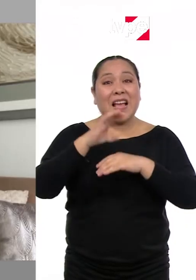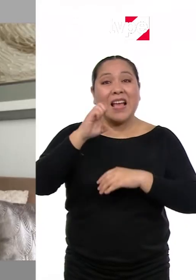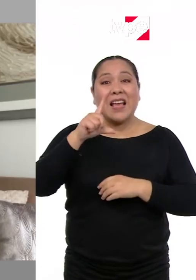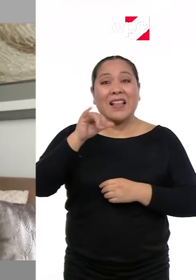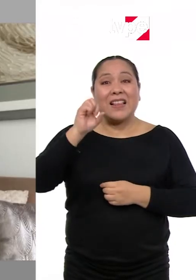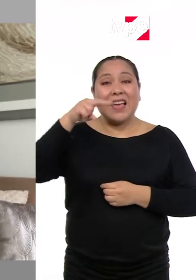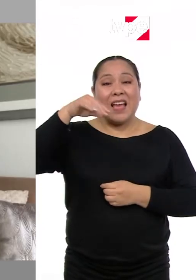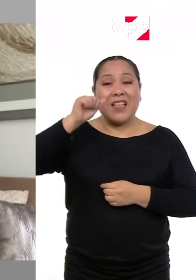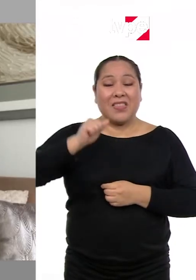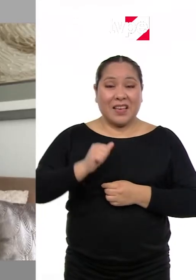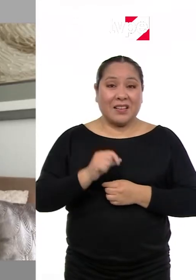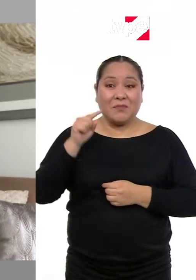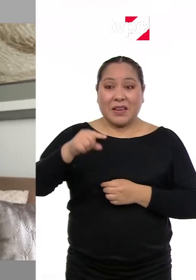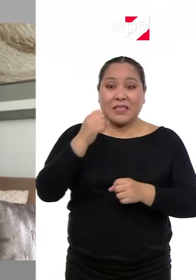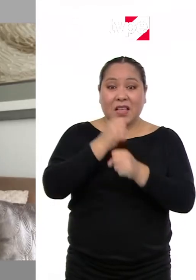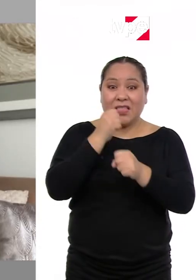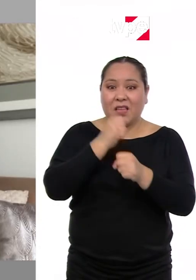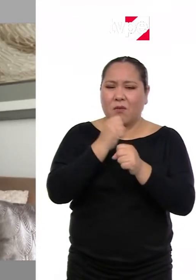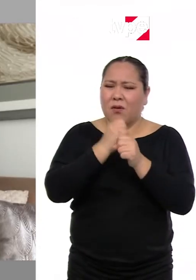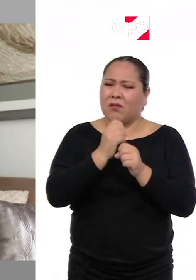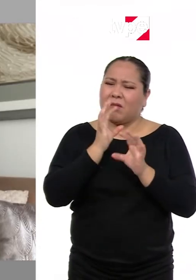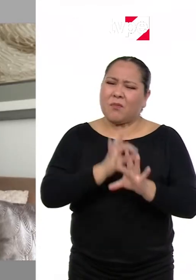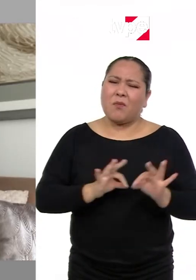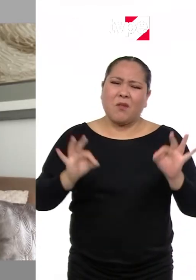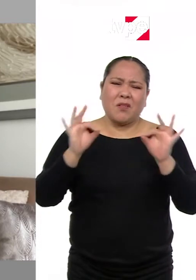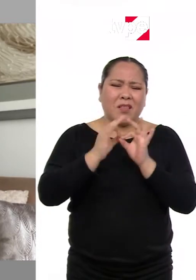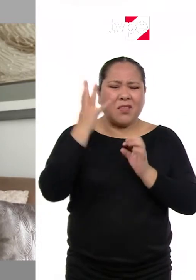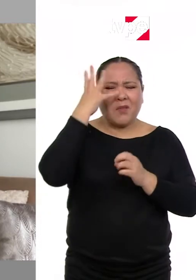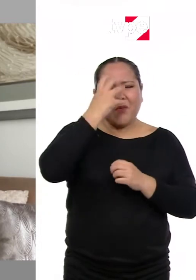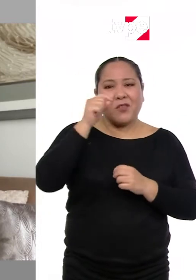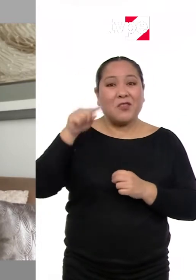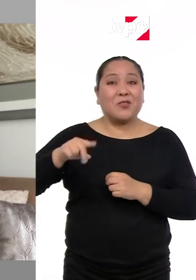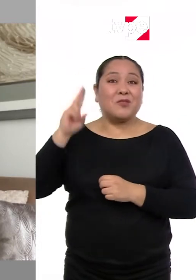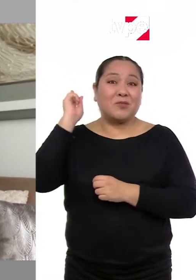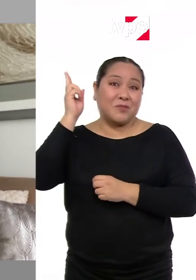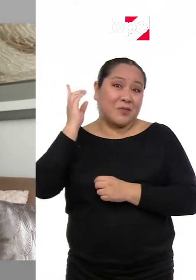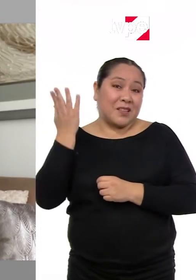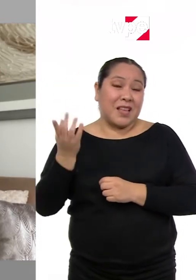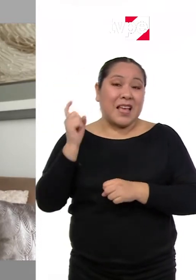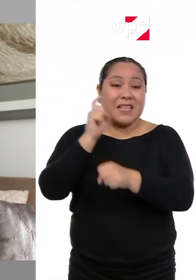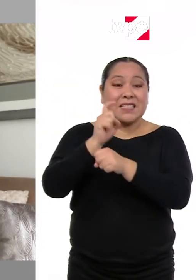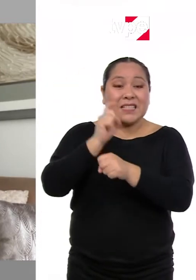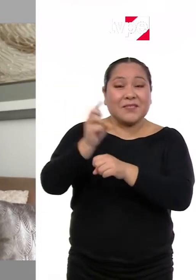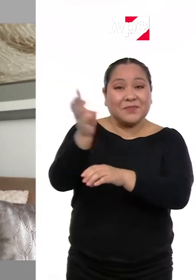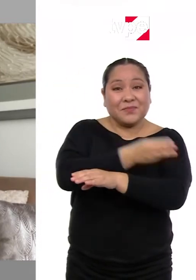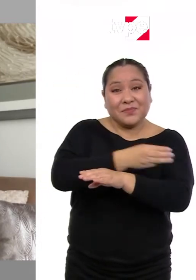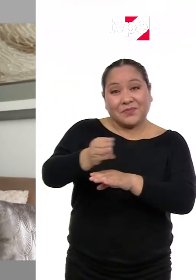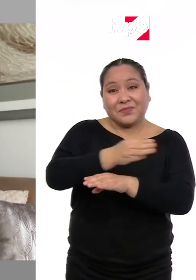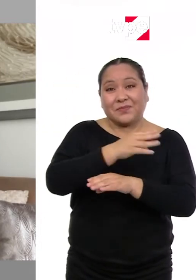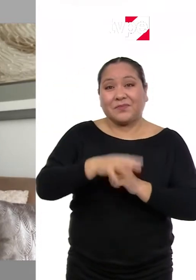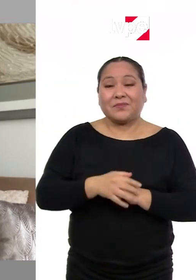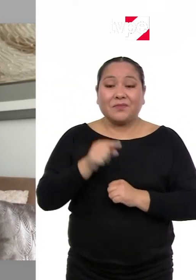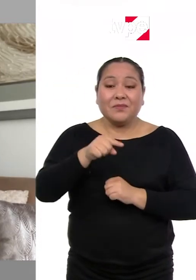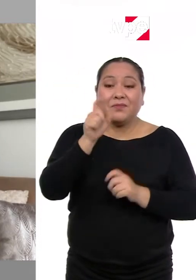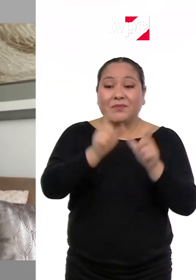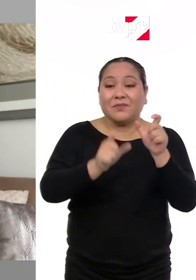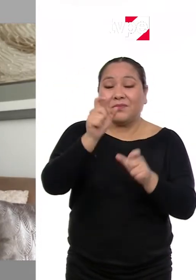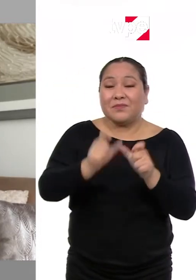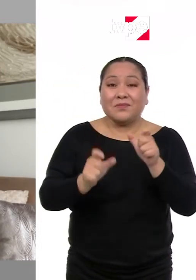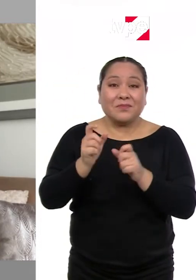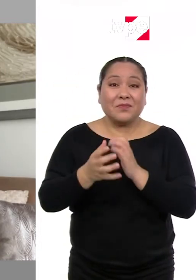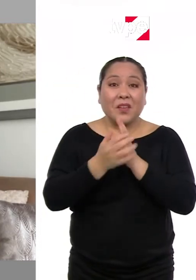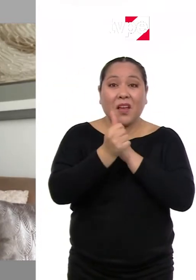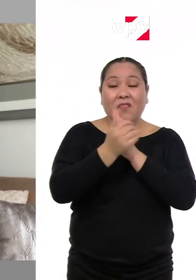¡Felicitaciones a Eliana Cabello por esta labor tan linda que tiene como propiedad. Es profesora en educación musical para